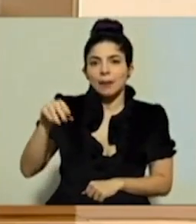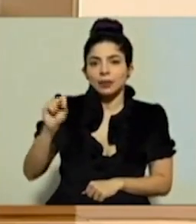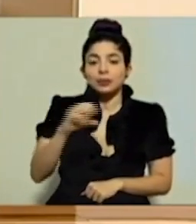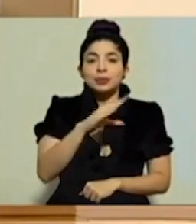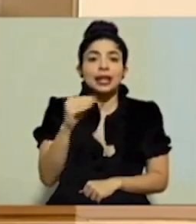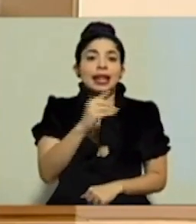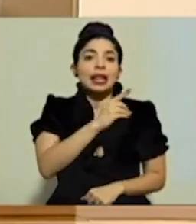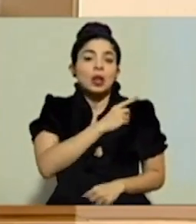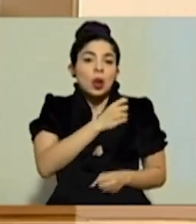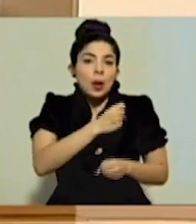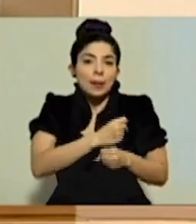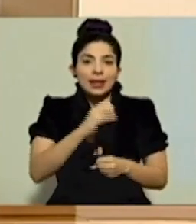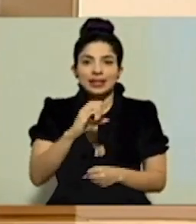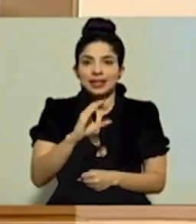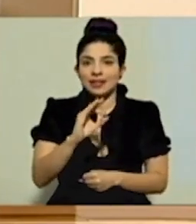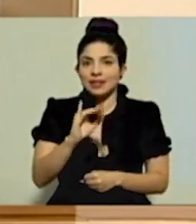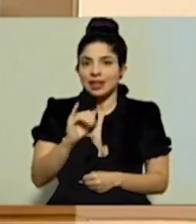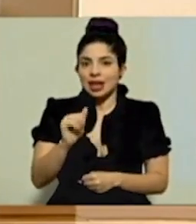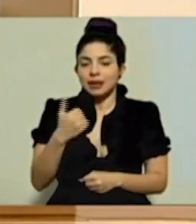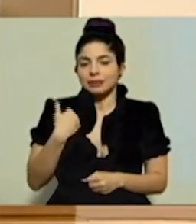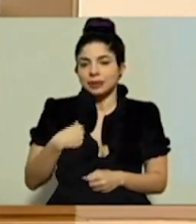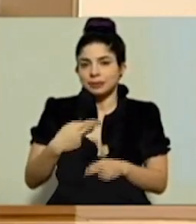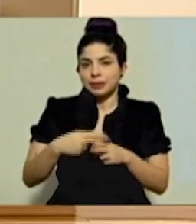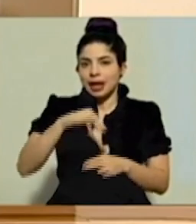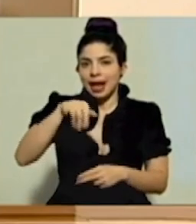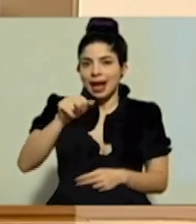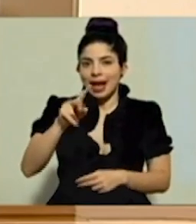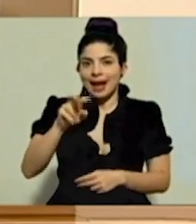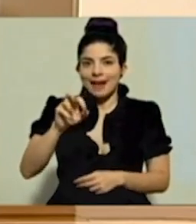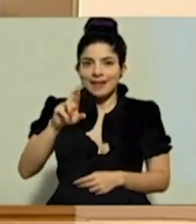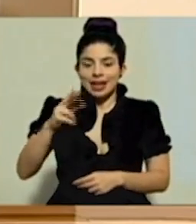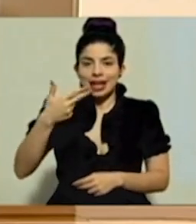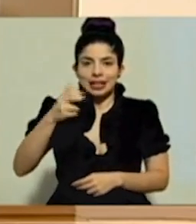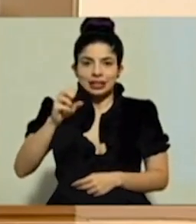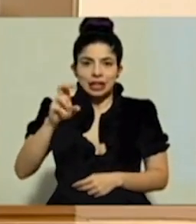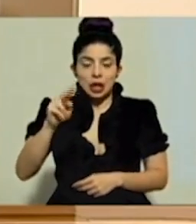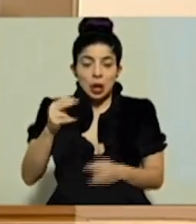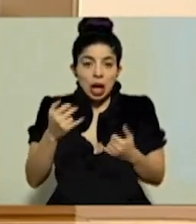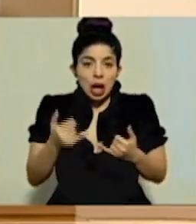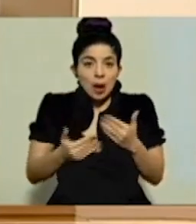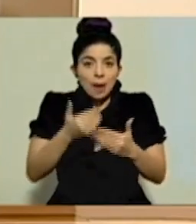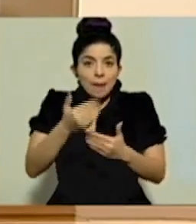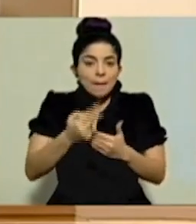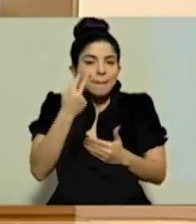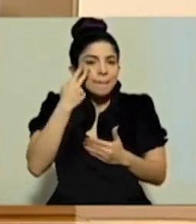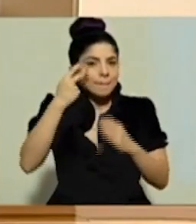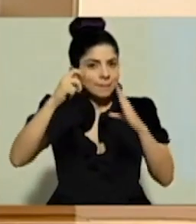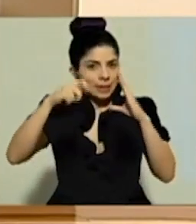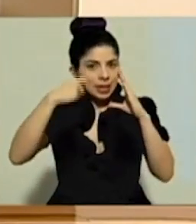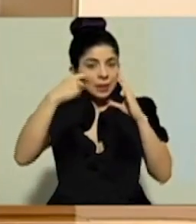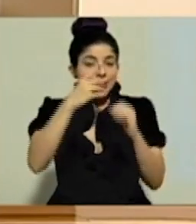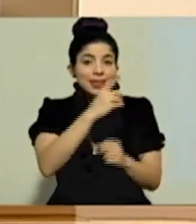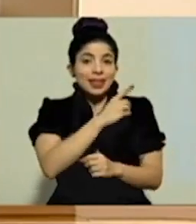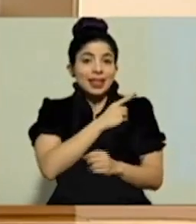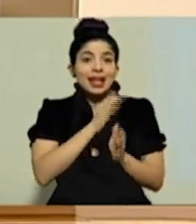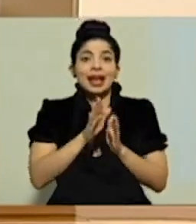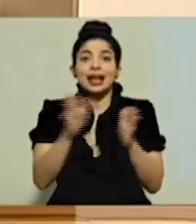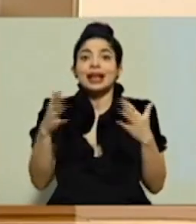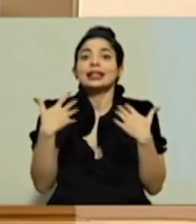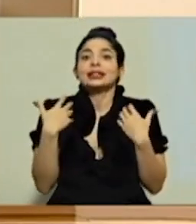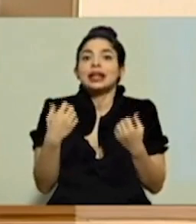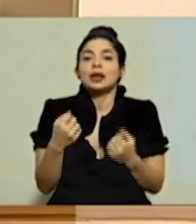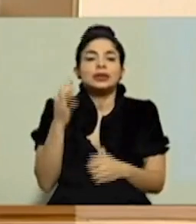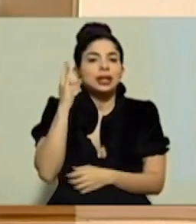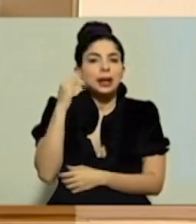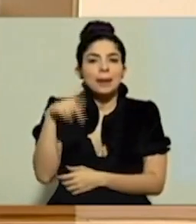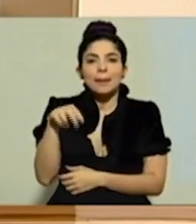Director de Operaciones del CEFIA, el señor Javier Chacón. A continuación, veremos un video en donde la Directora General de Salud,